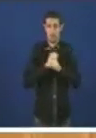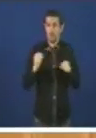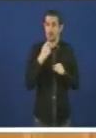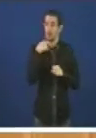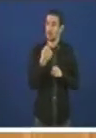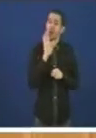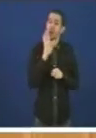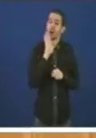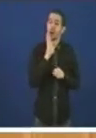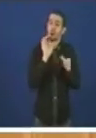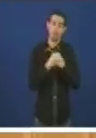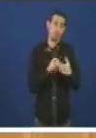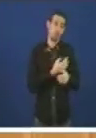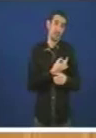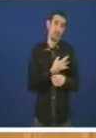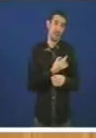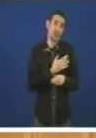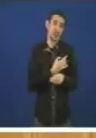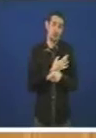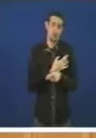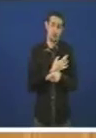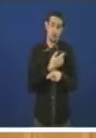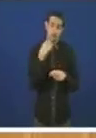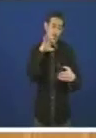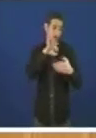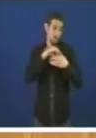sindical que non é na que eu milito